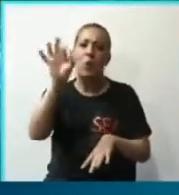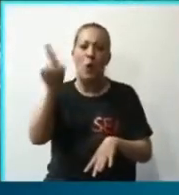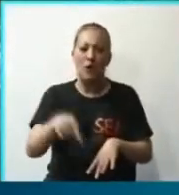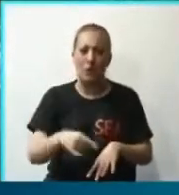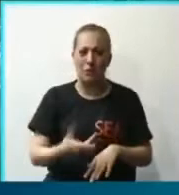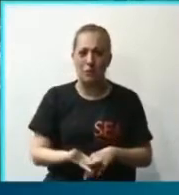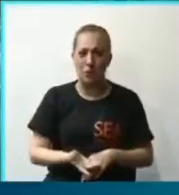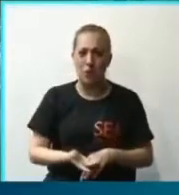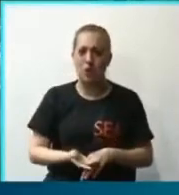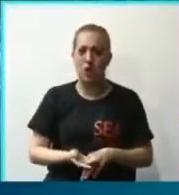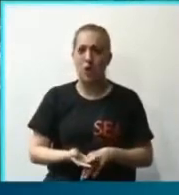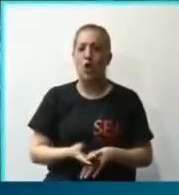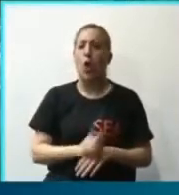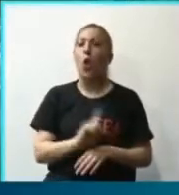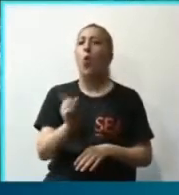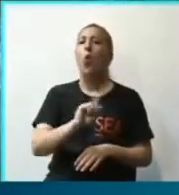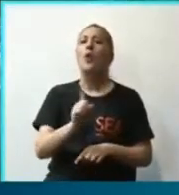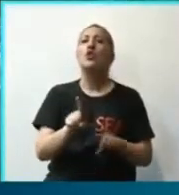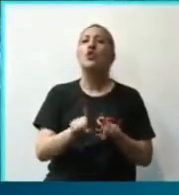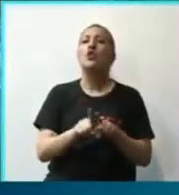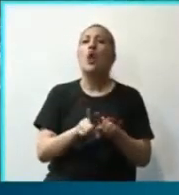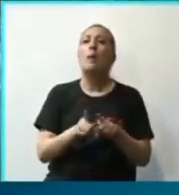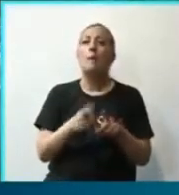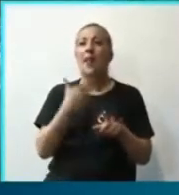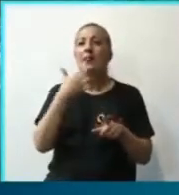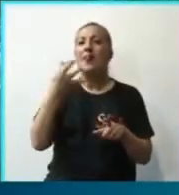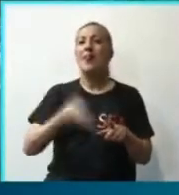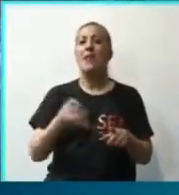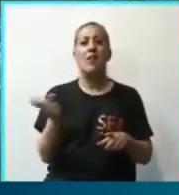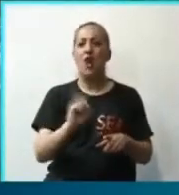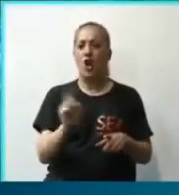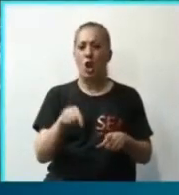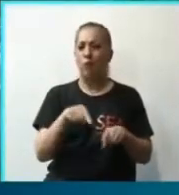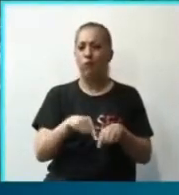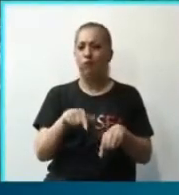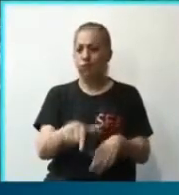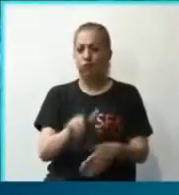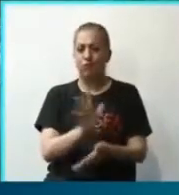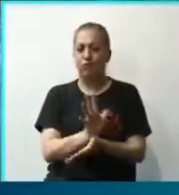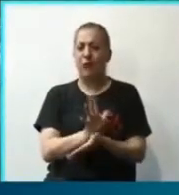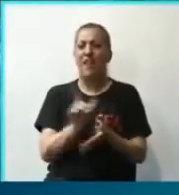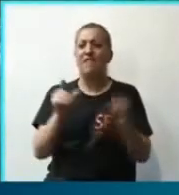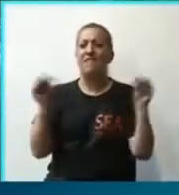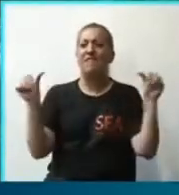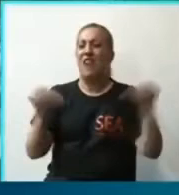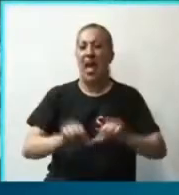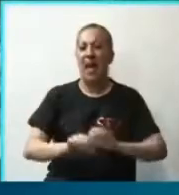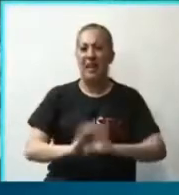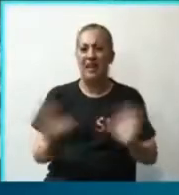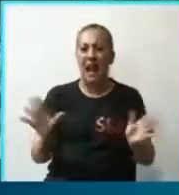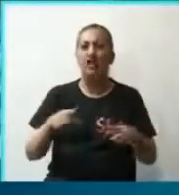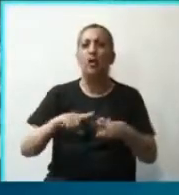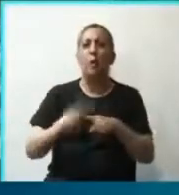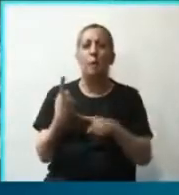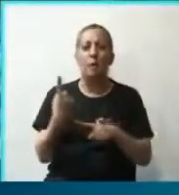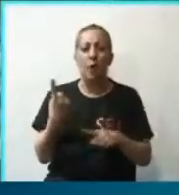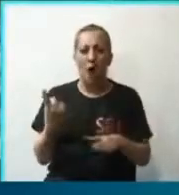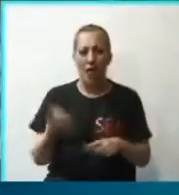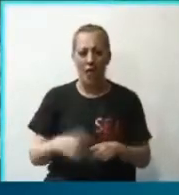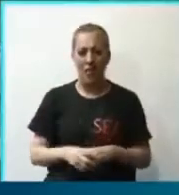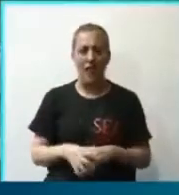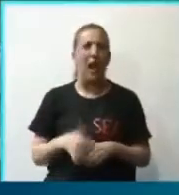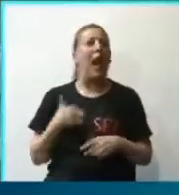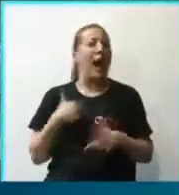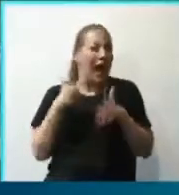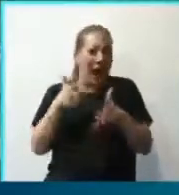Entonces, no es un hecho de sinceridad lo que tenemos acá, sino que es un fracaso completo de la política del gobierno. Partamos de decir las cosas como